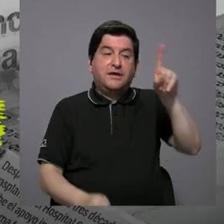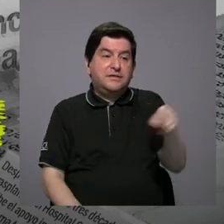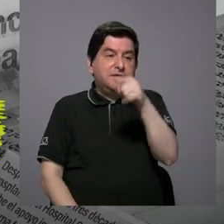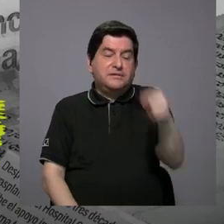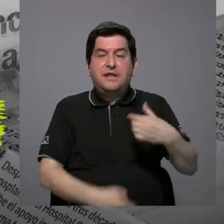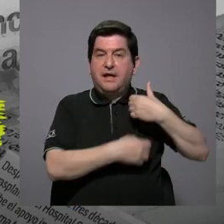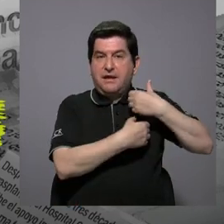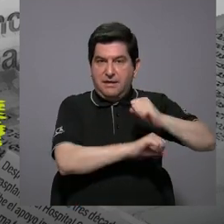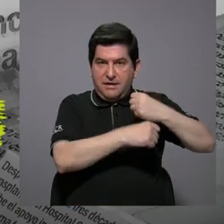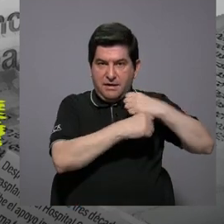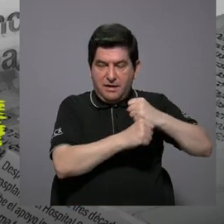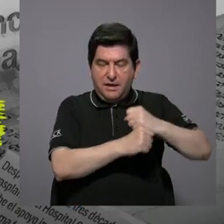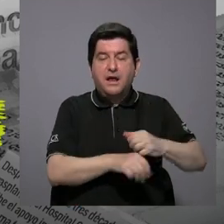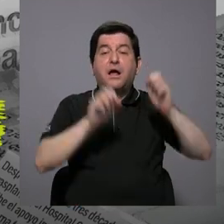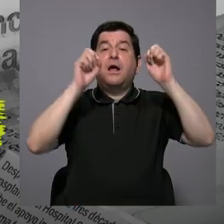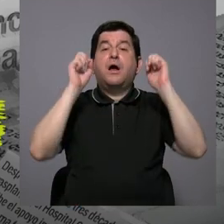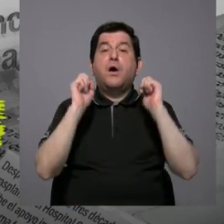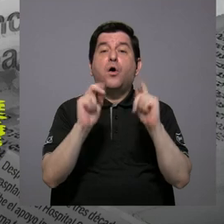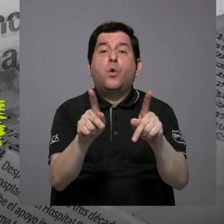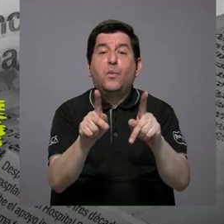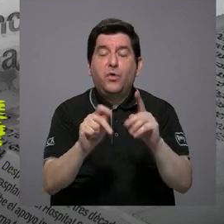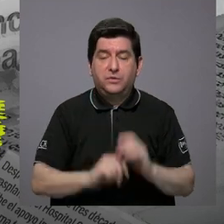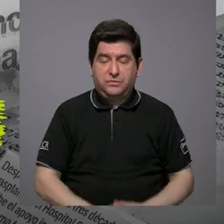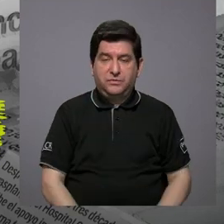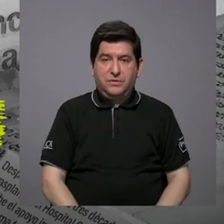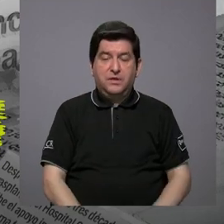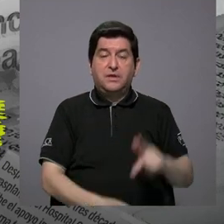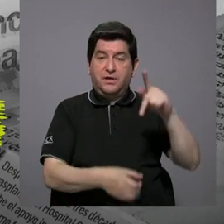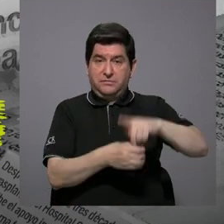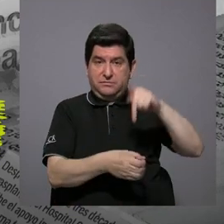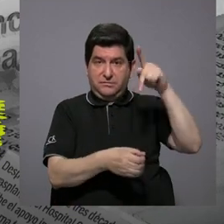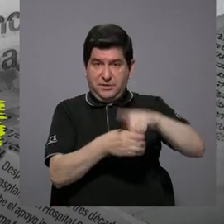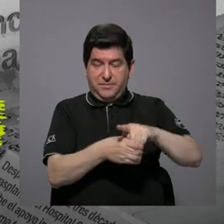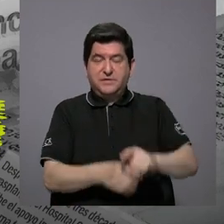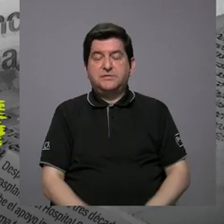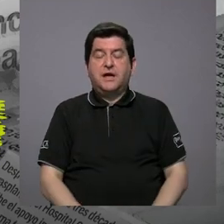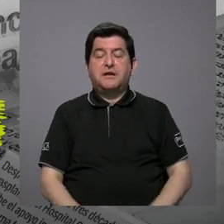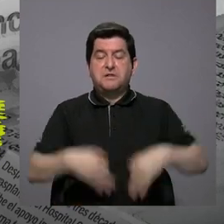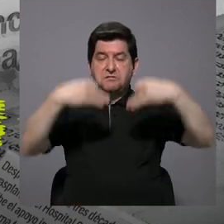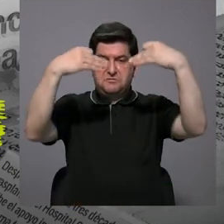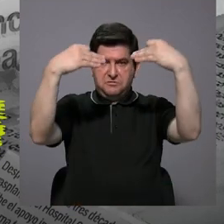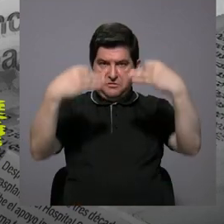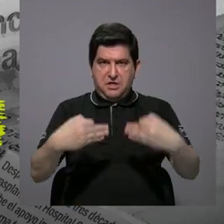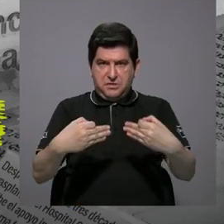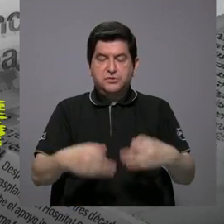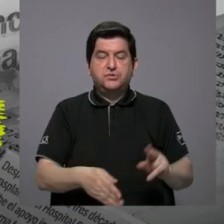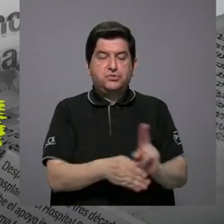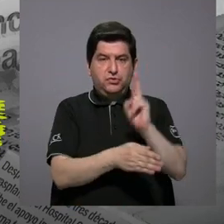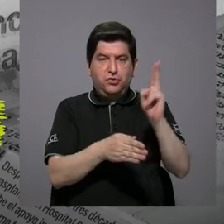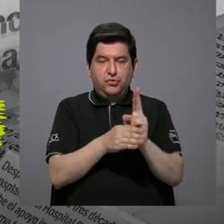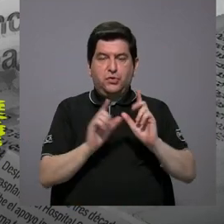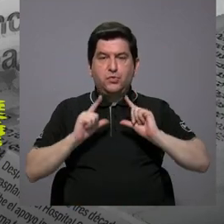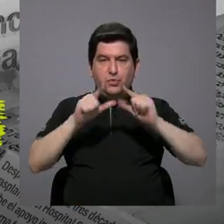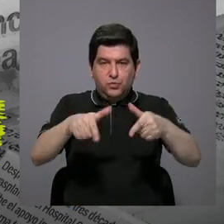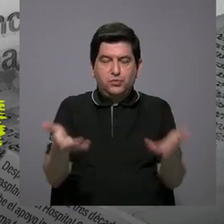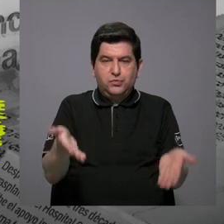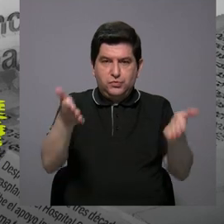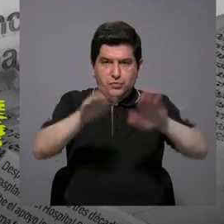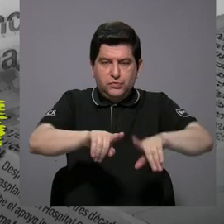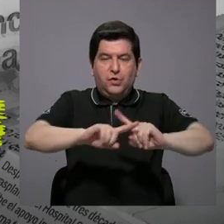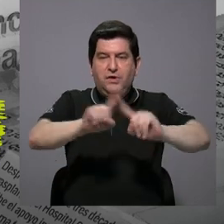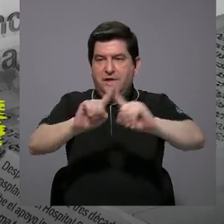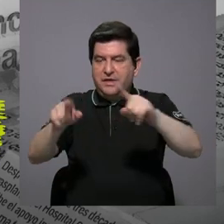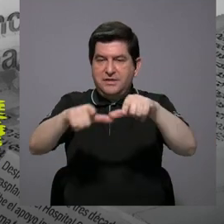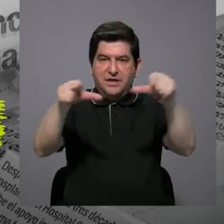municipalidades la posibilidad de que participen en cuanto a decisiones del uso de rellenos sanitarios en